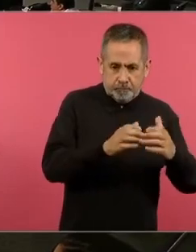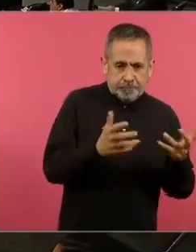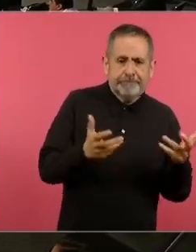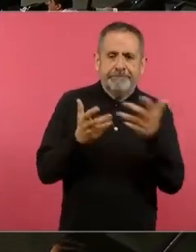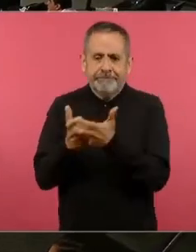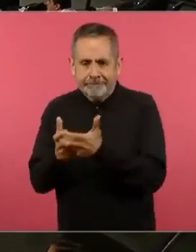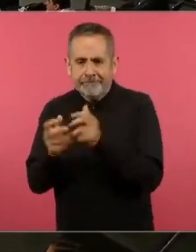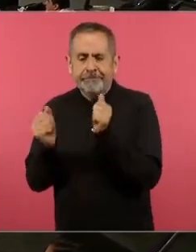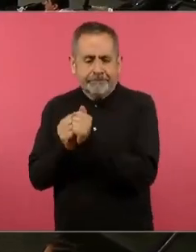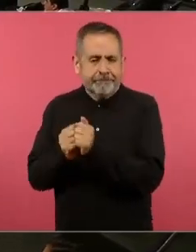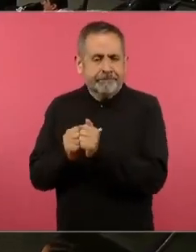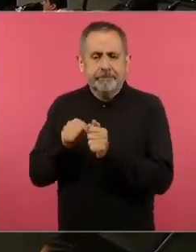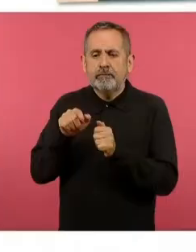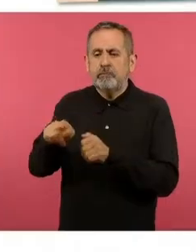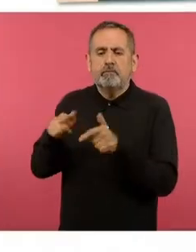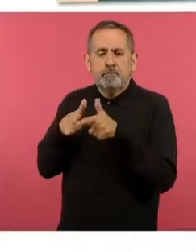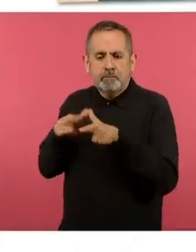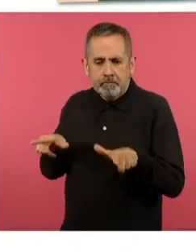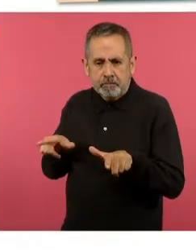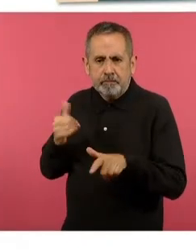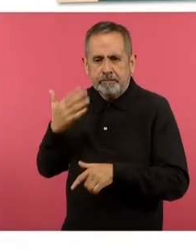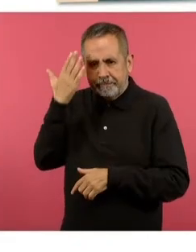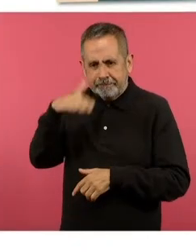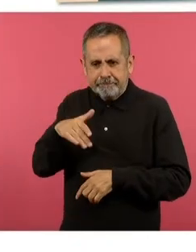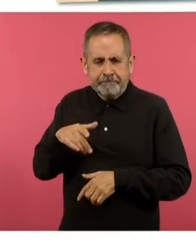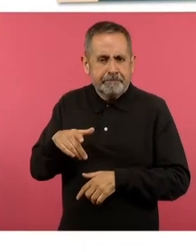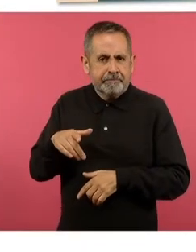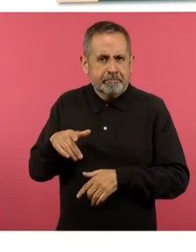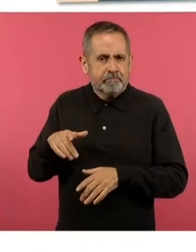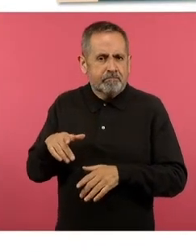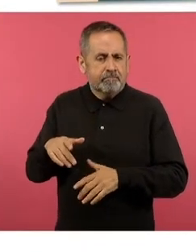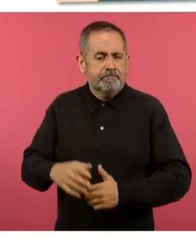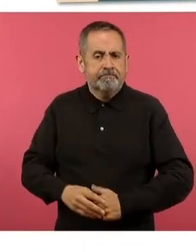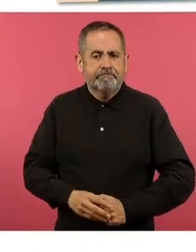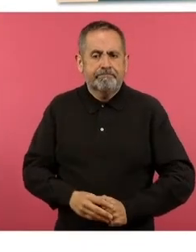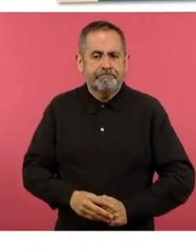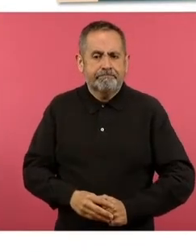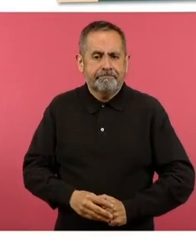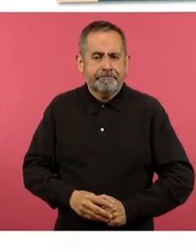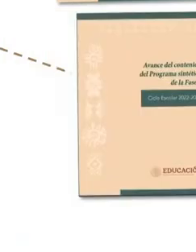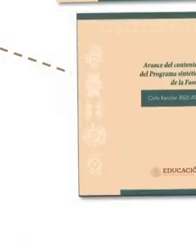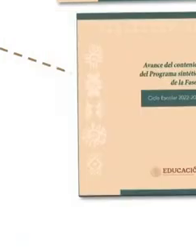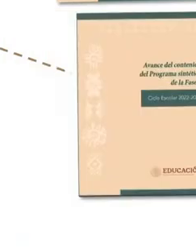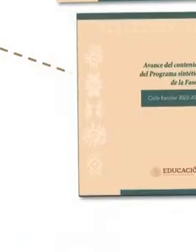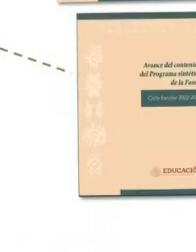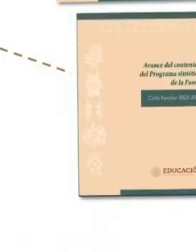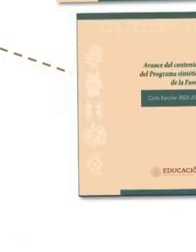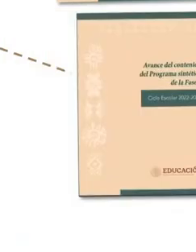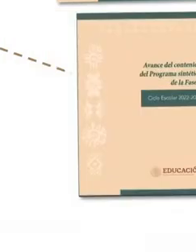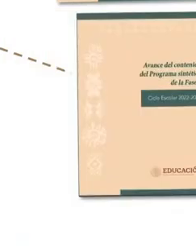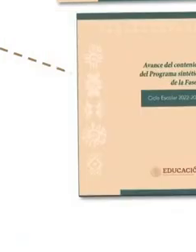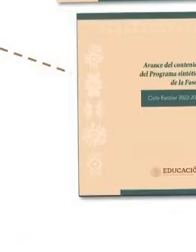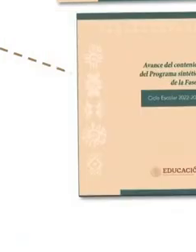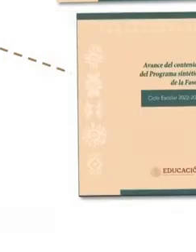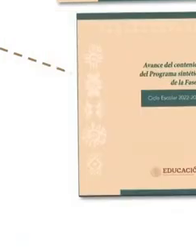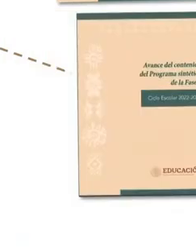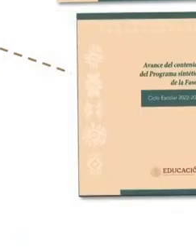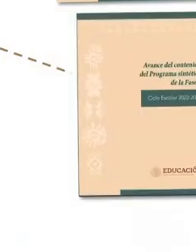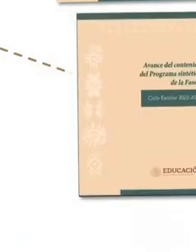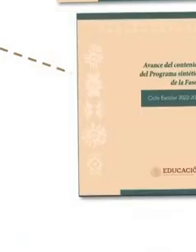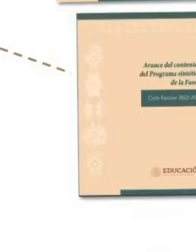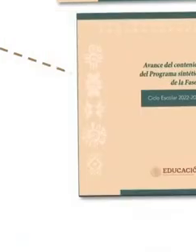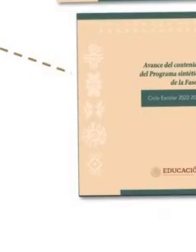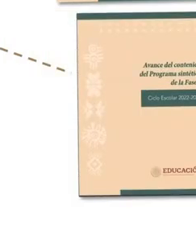fase con el campo de lenguajes de saberes pensamiento científico ética naturaleza y sociedad del humano y lo comunitario